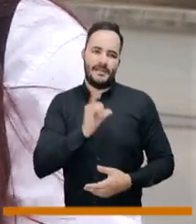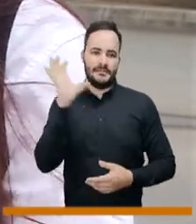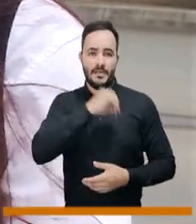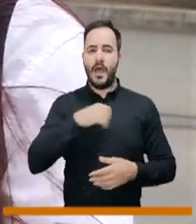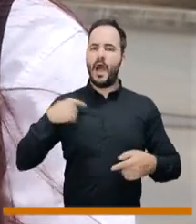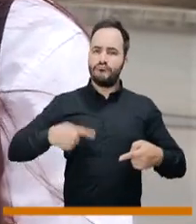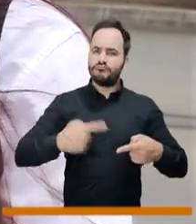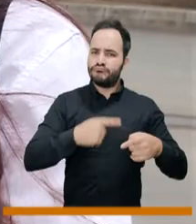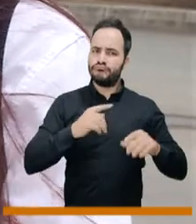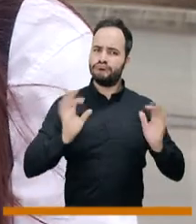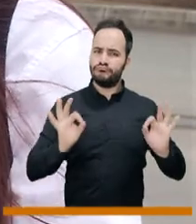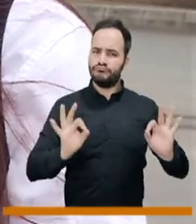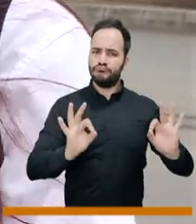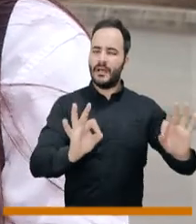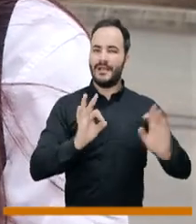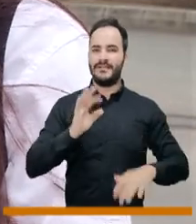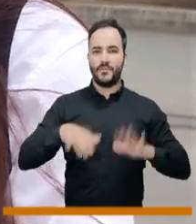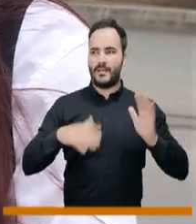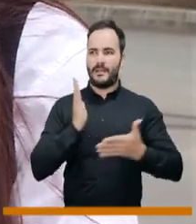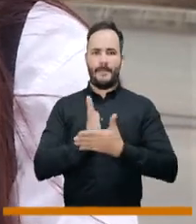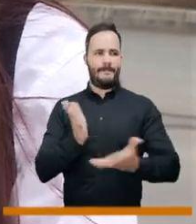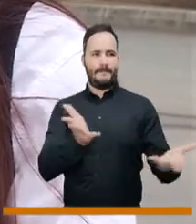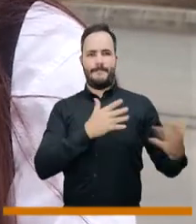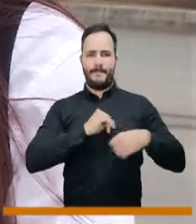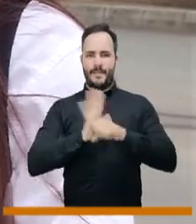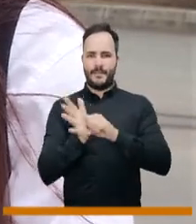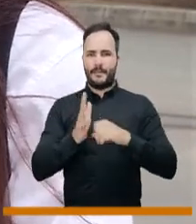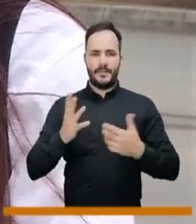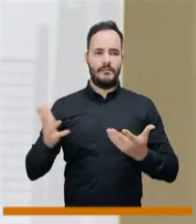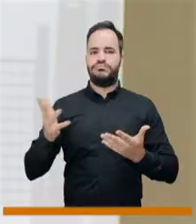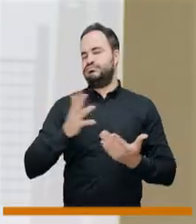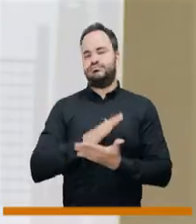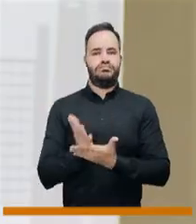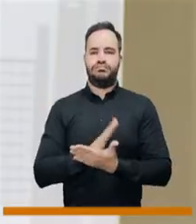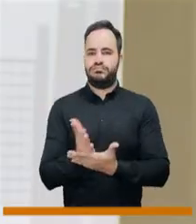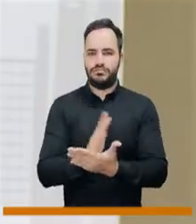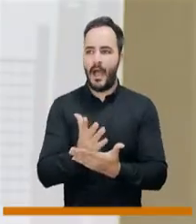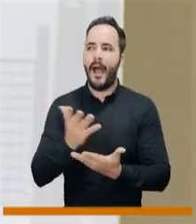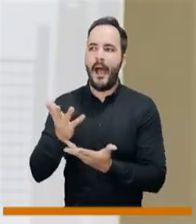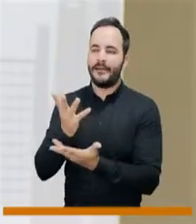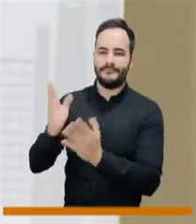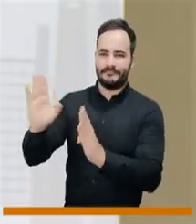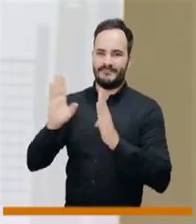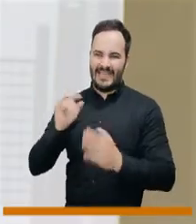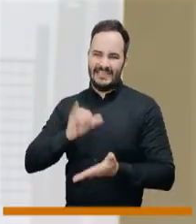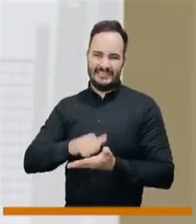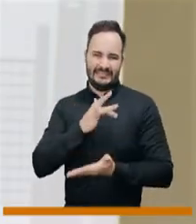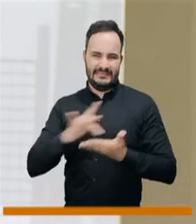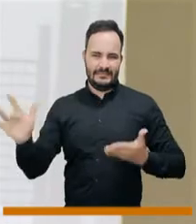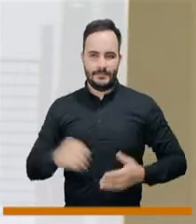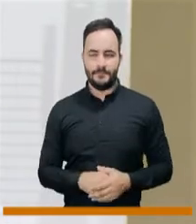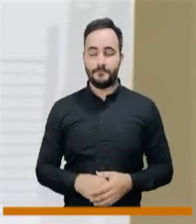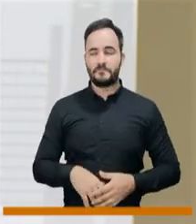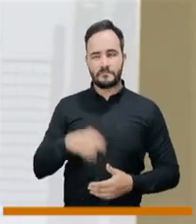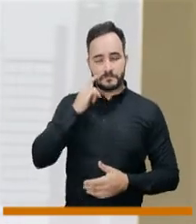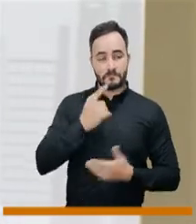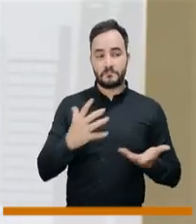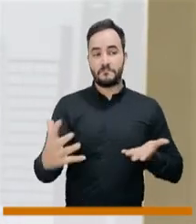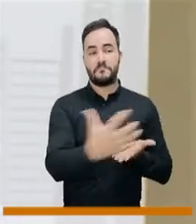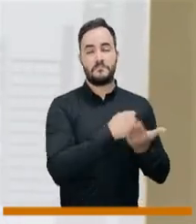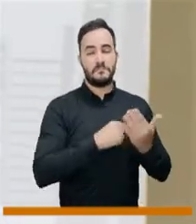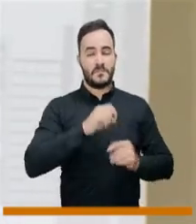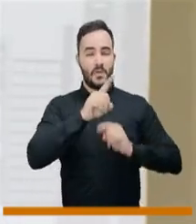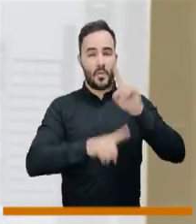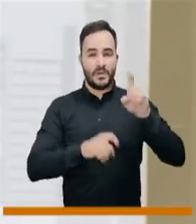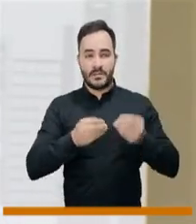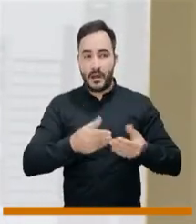consultas y el número de seguimientos para poder tener un mejor control de la enfermedad. Doctor Luis Bernardo, miremos algunas cifras. De las personas que